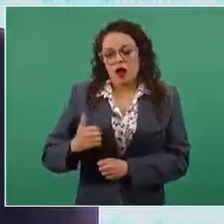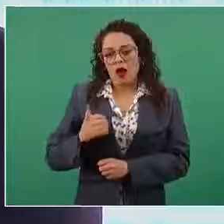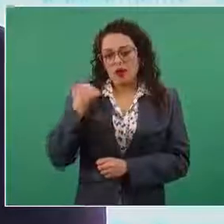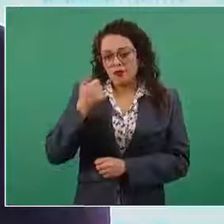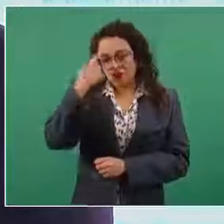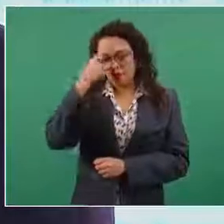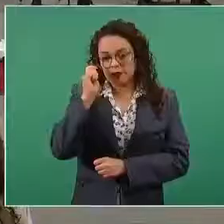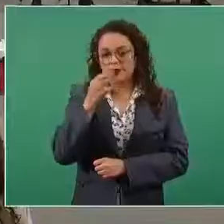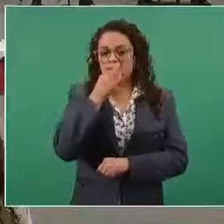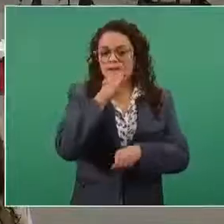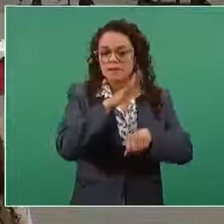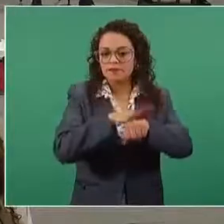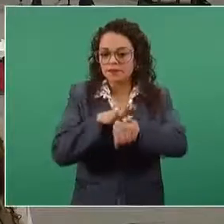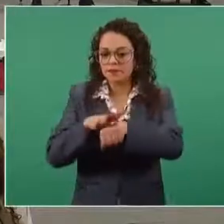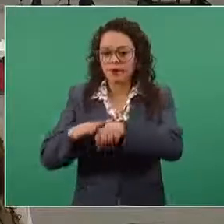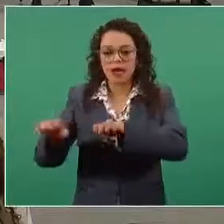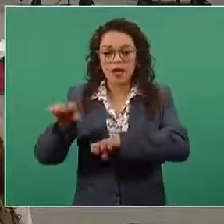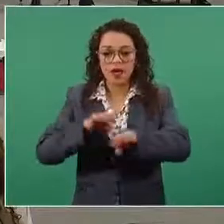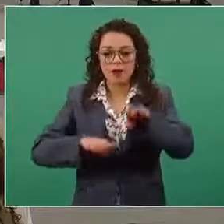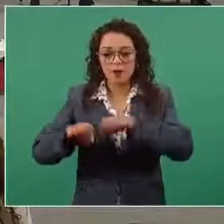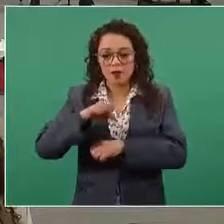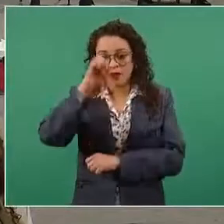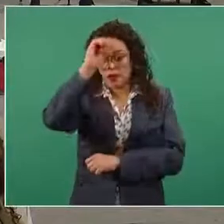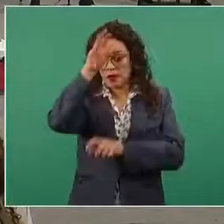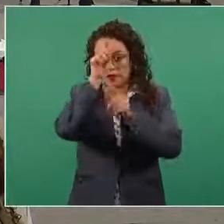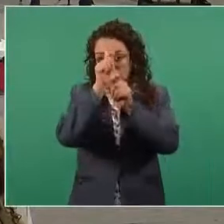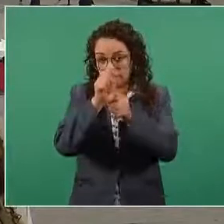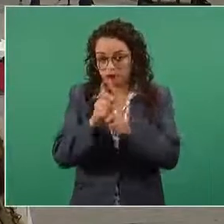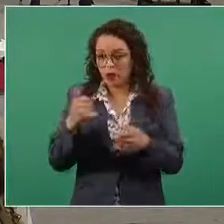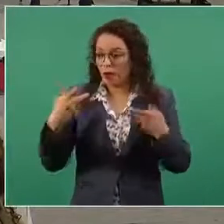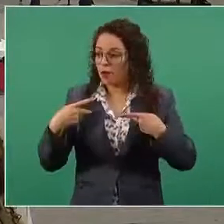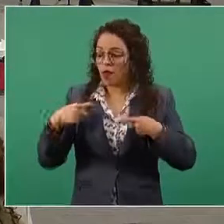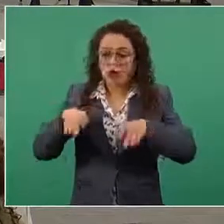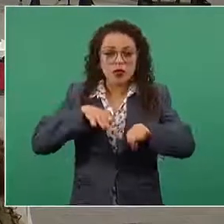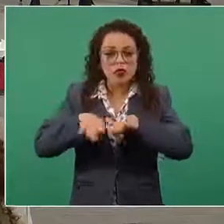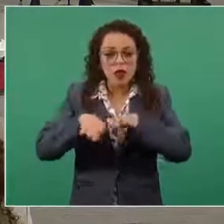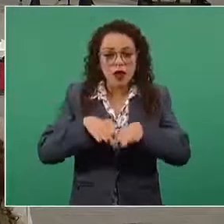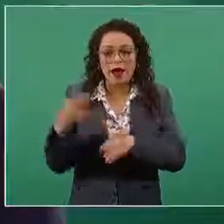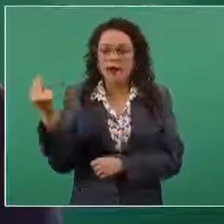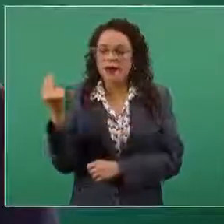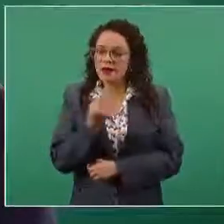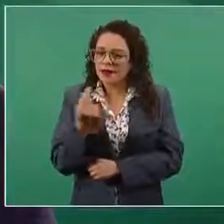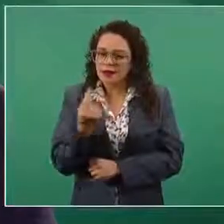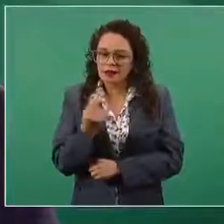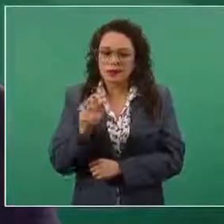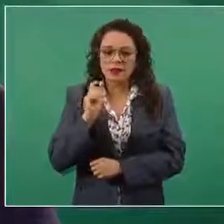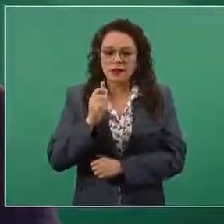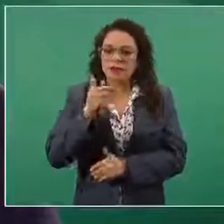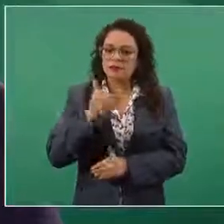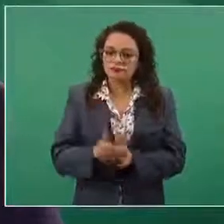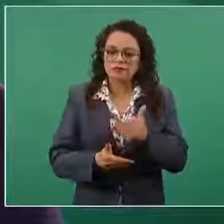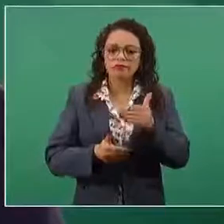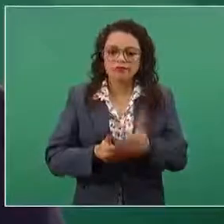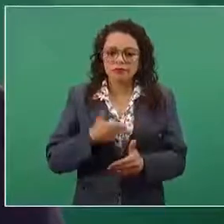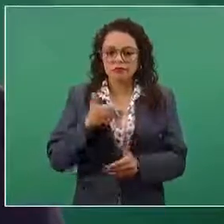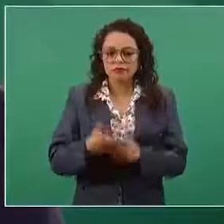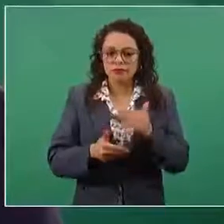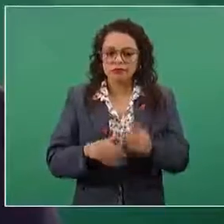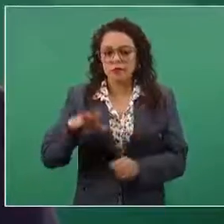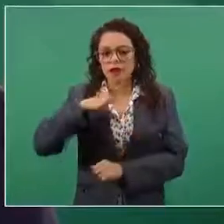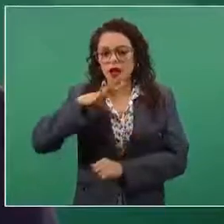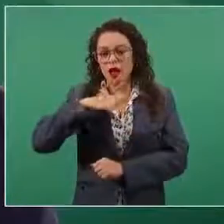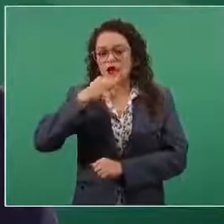empresa minera como a los trabajadores a avanzar en las diversas posiciones que se tienen de